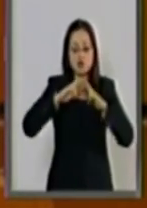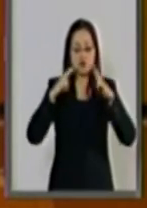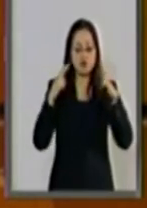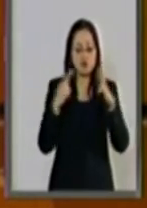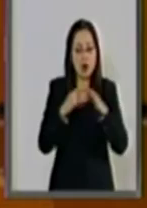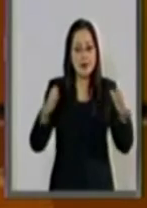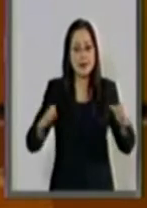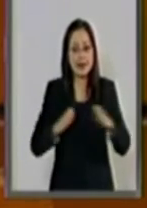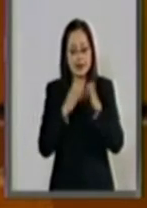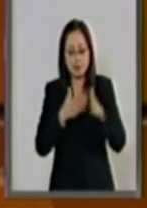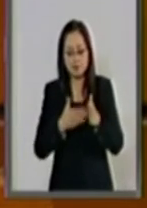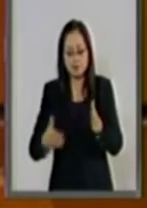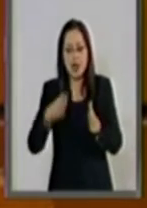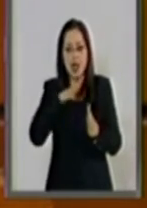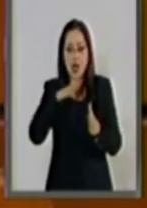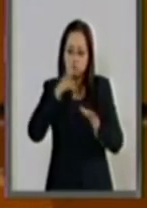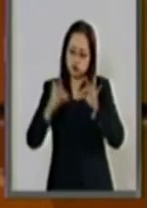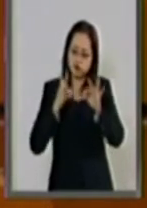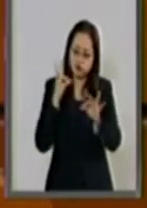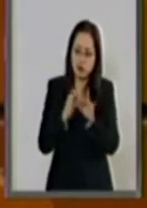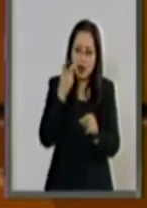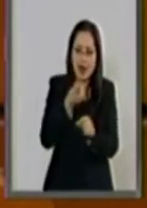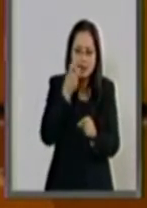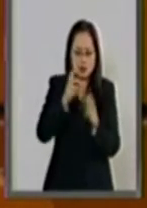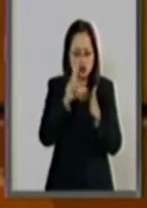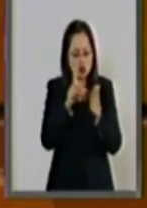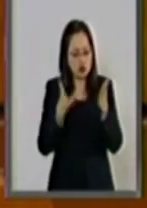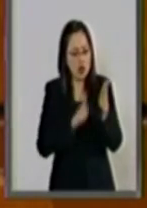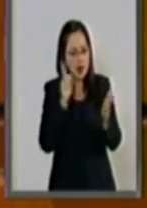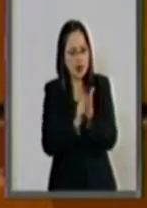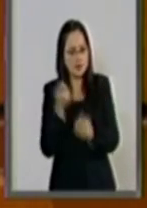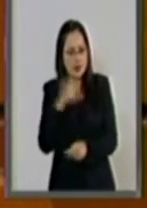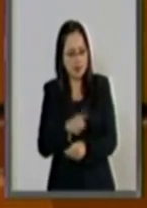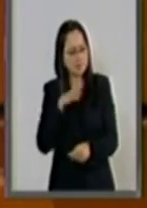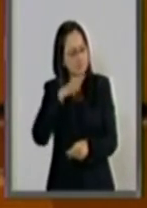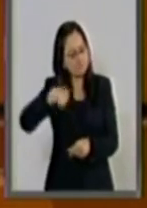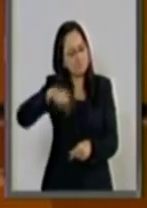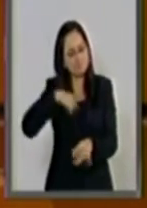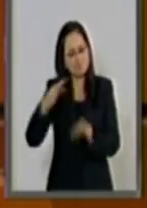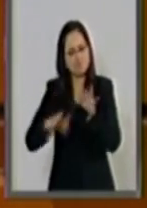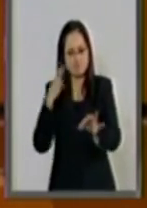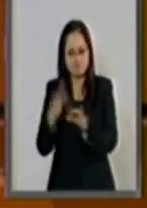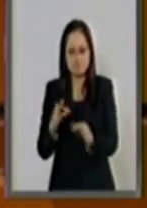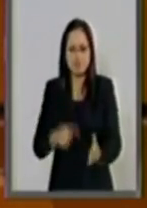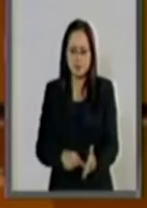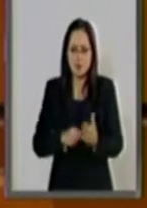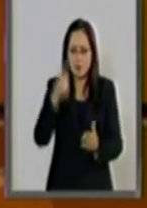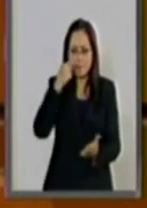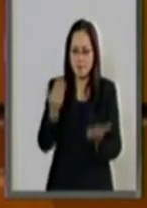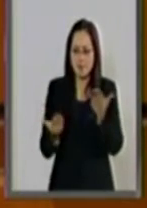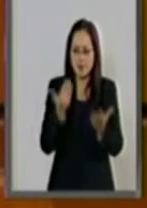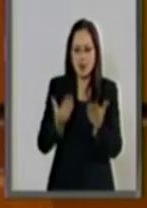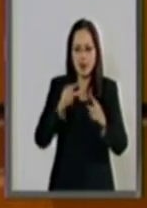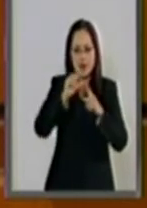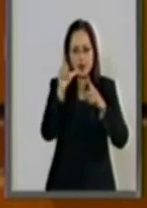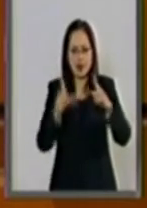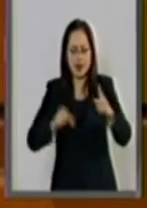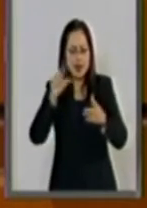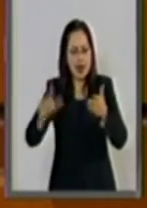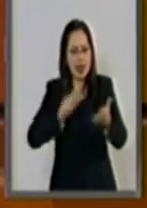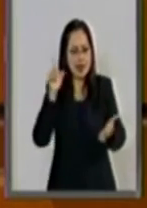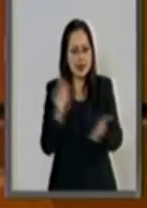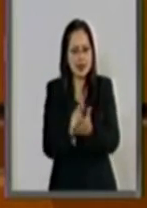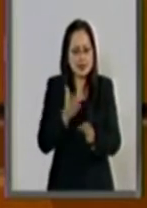dando cumplimiento a ese ordenamiento para que estemos armonizando las leyes antes